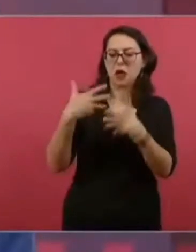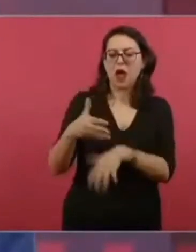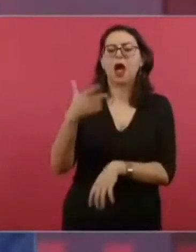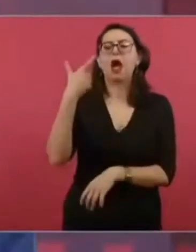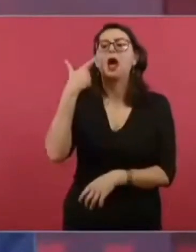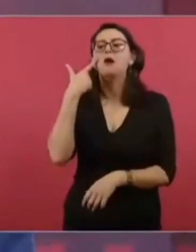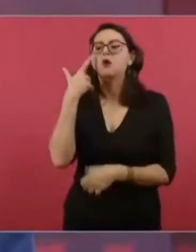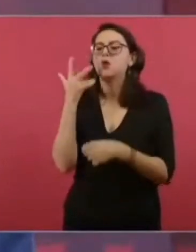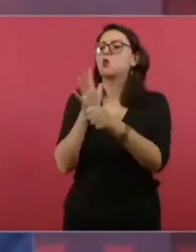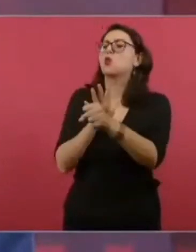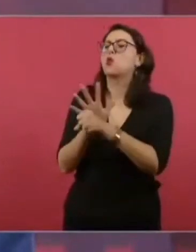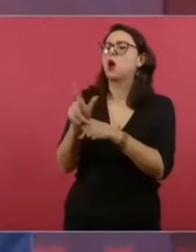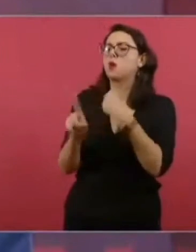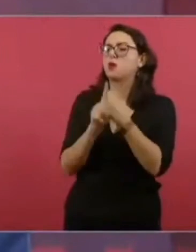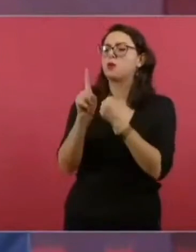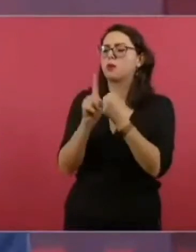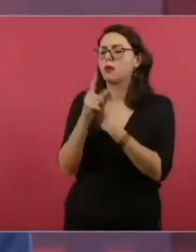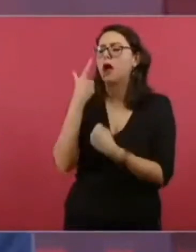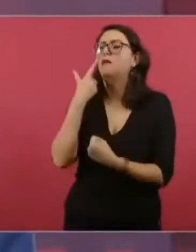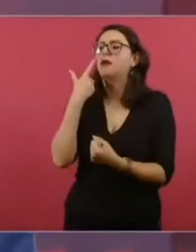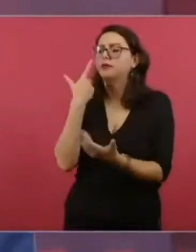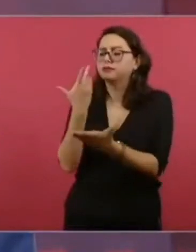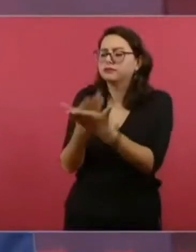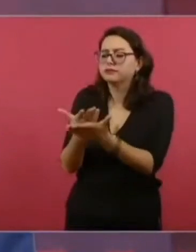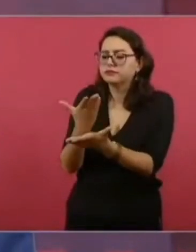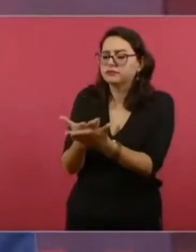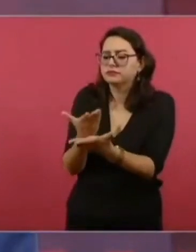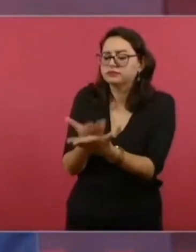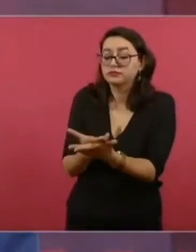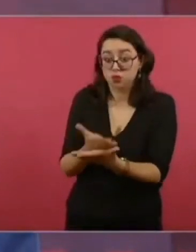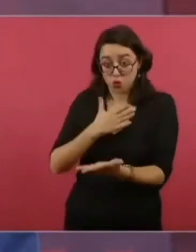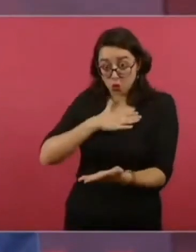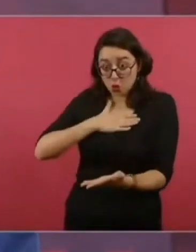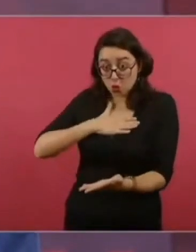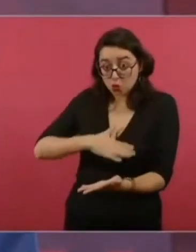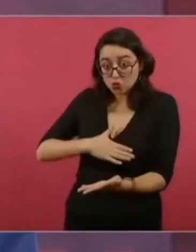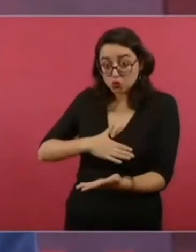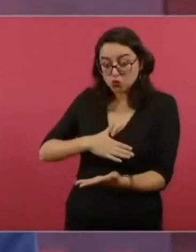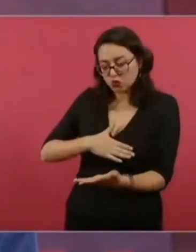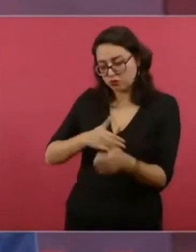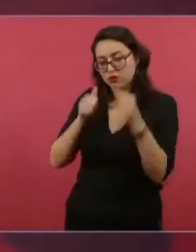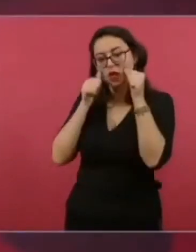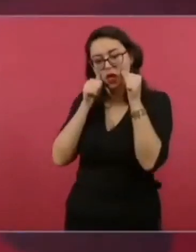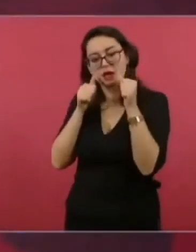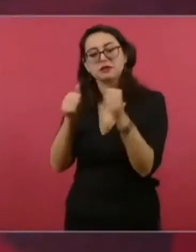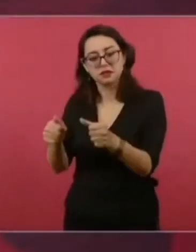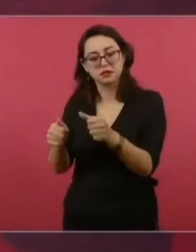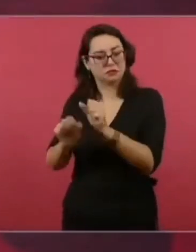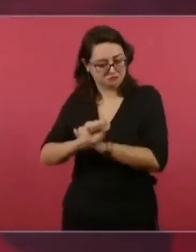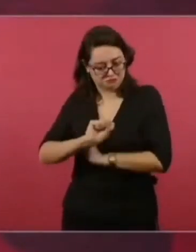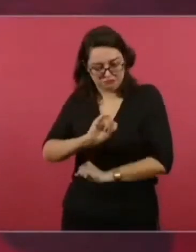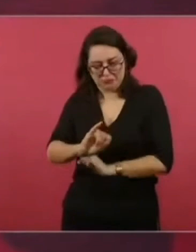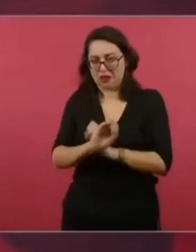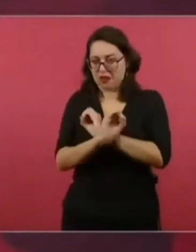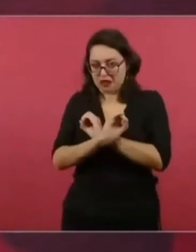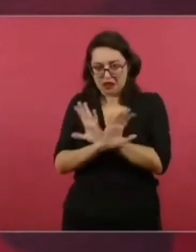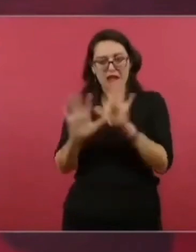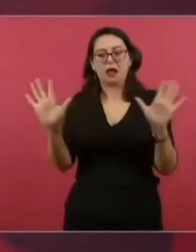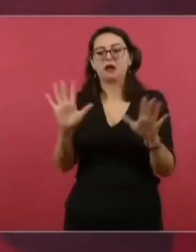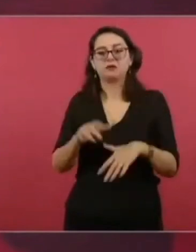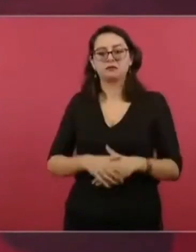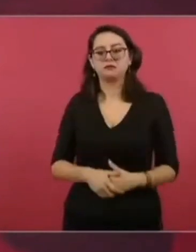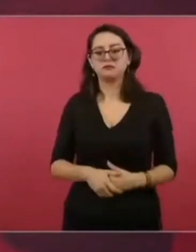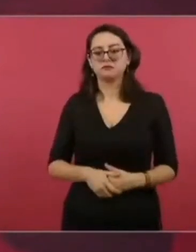claro, que se les atiende. Pero no. Es que